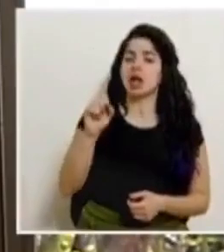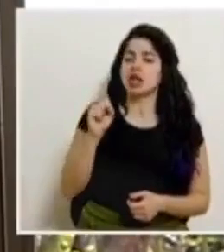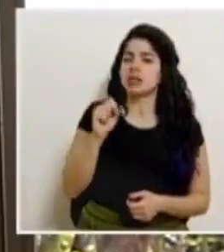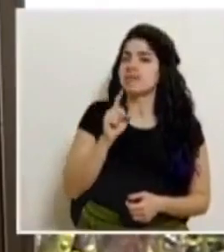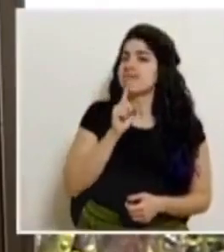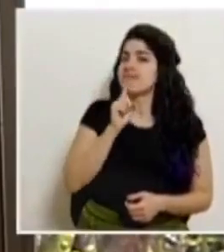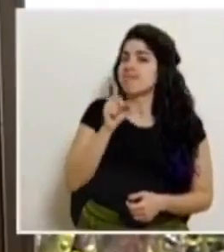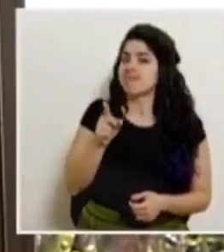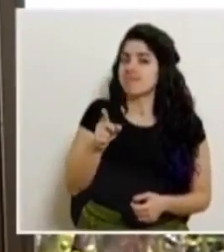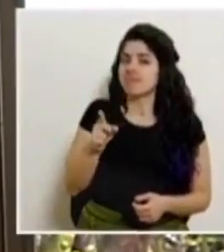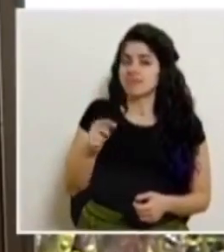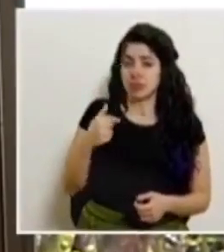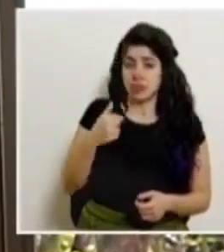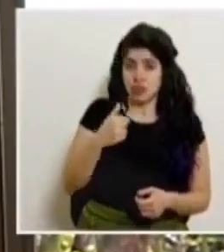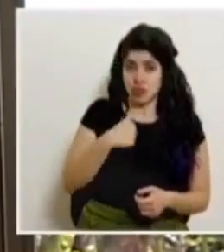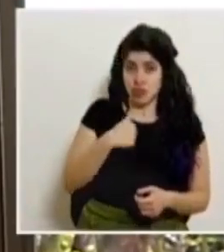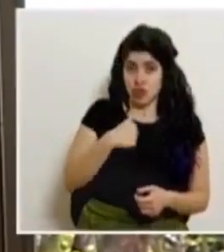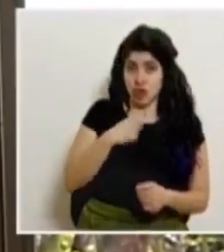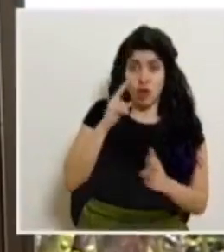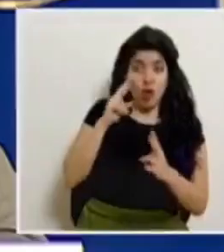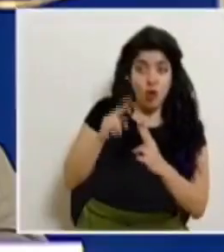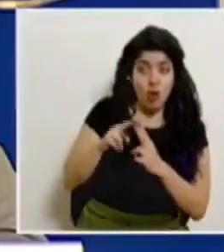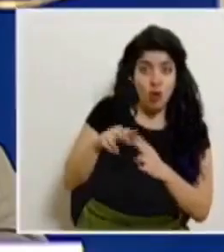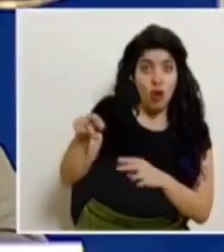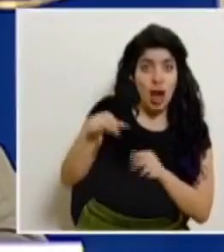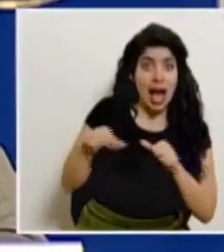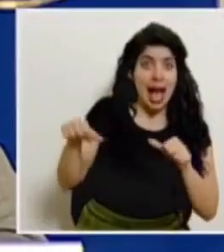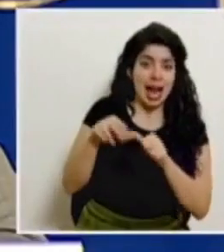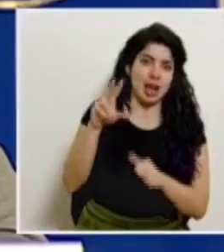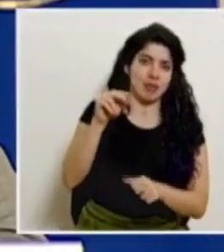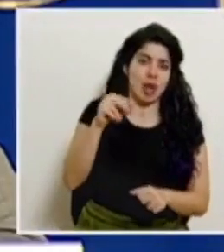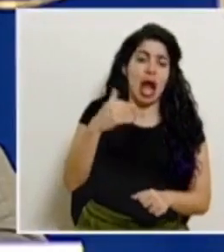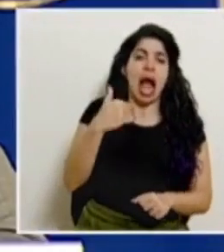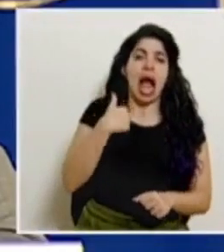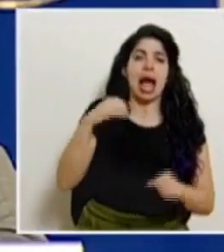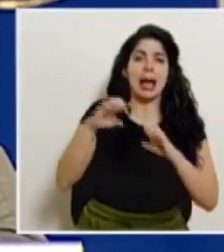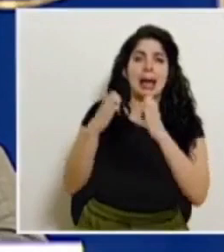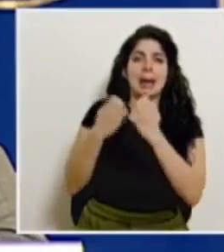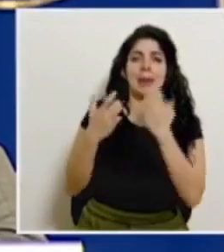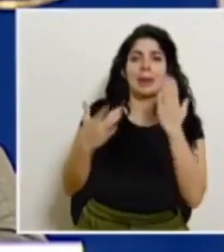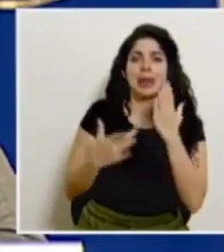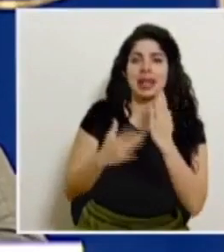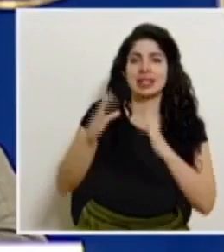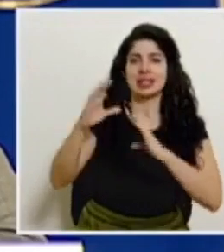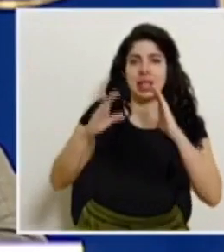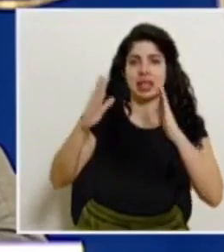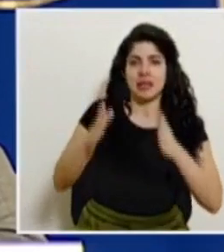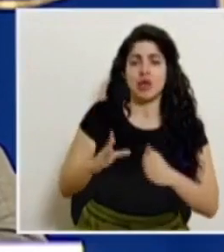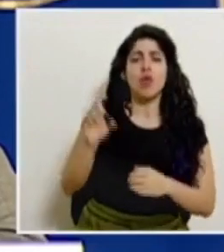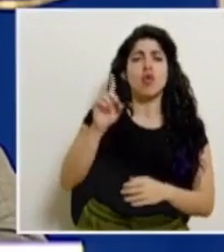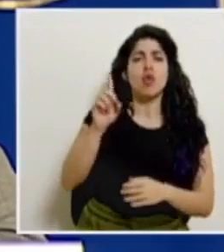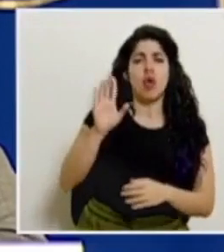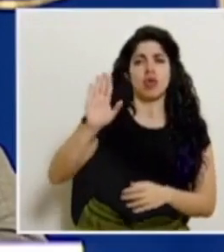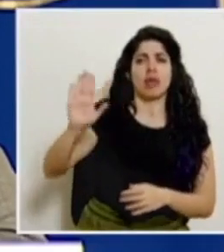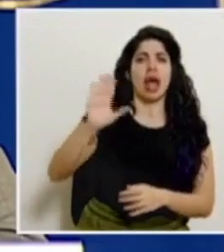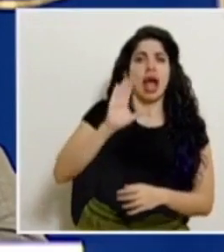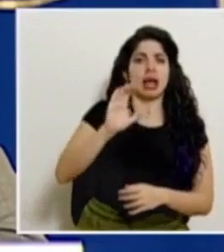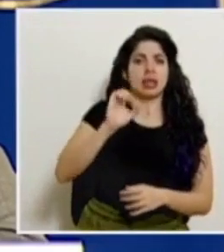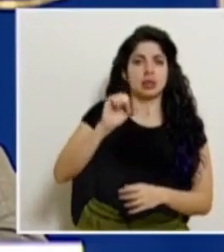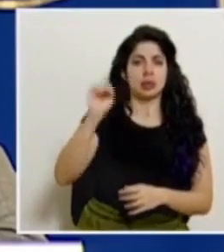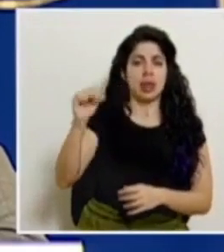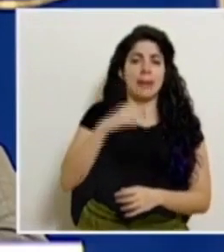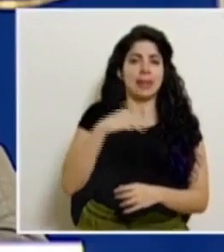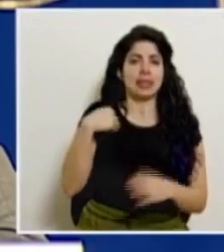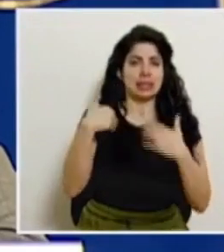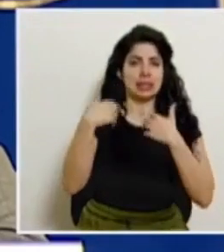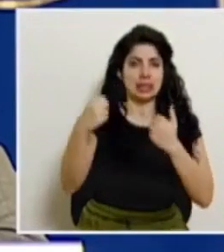No está dentro de mi ámbito de competencia realmente hay un equipo técnico científico desde la Caja Costarricense de Seguro Social y el Ministerio de